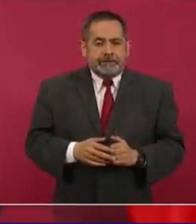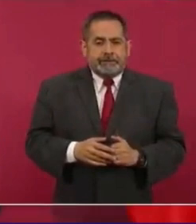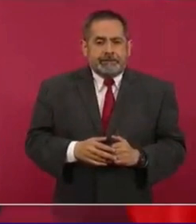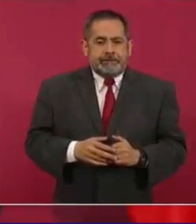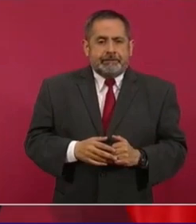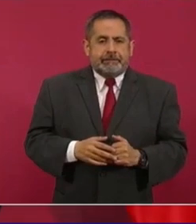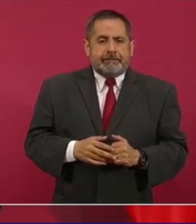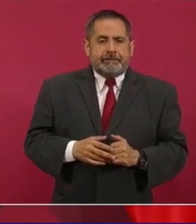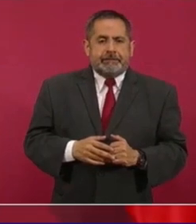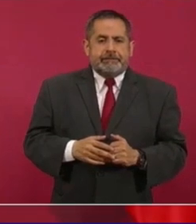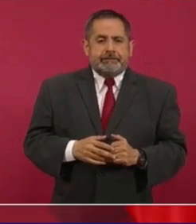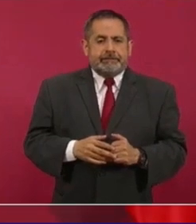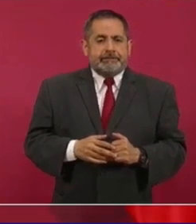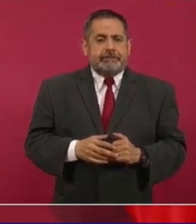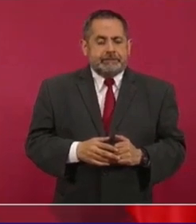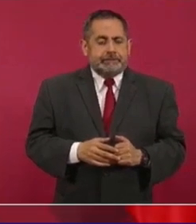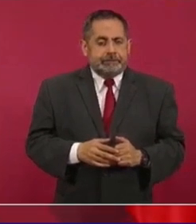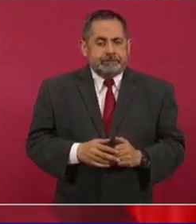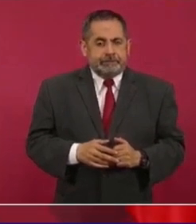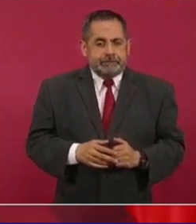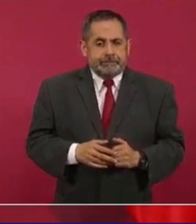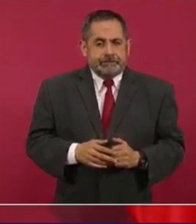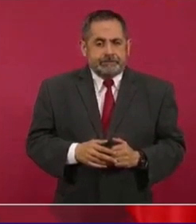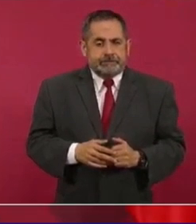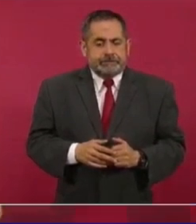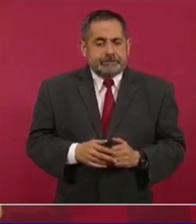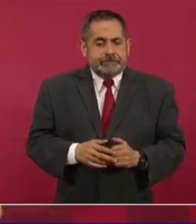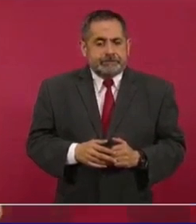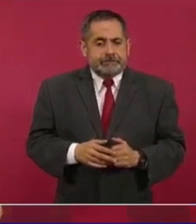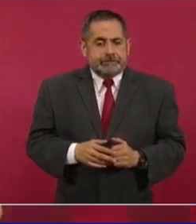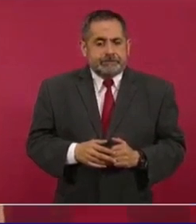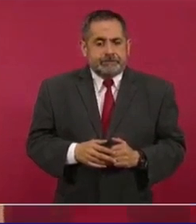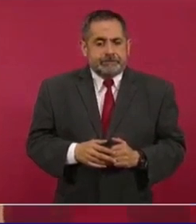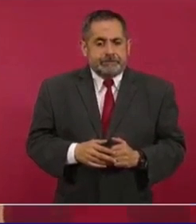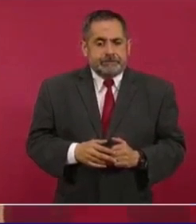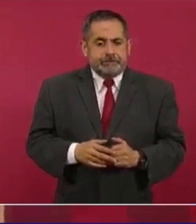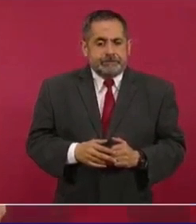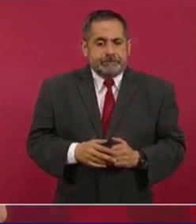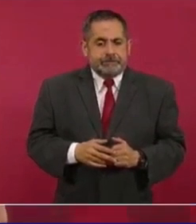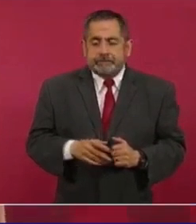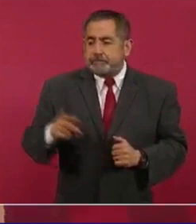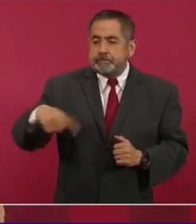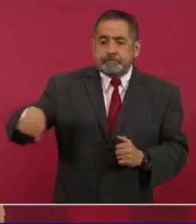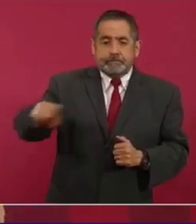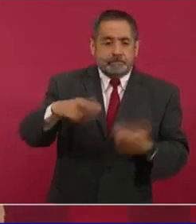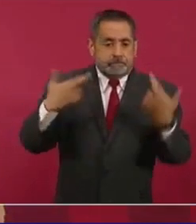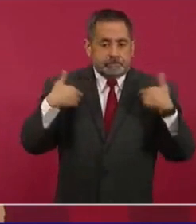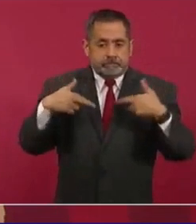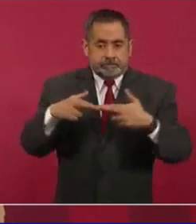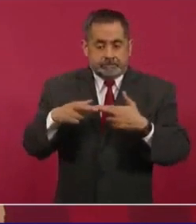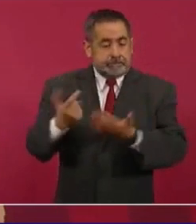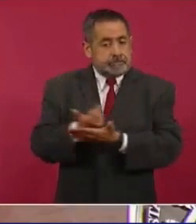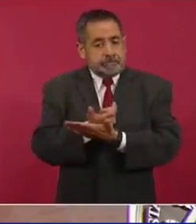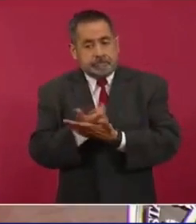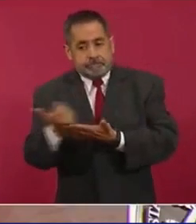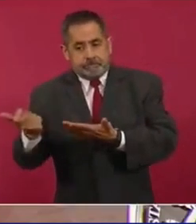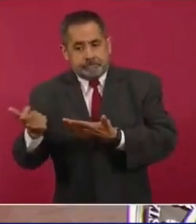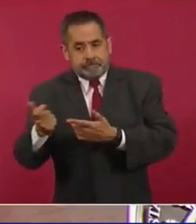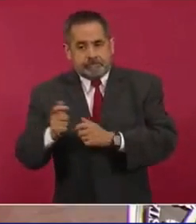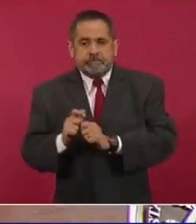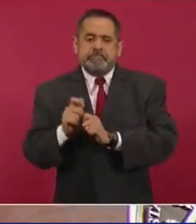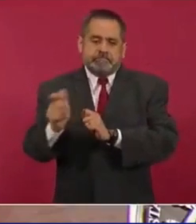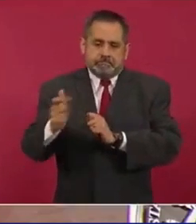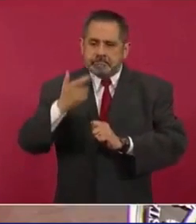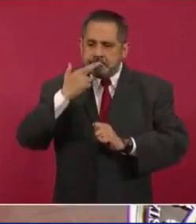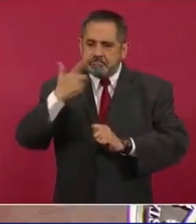se mejoren los salarios de los maestros. Estoy